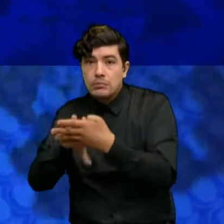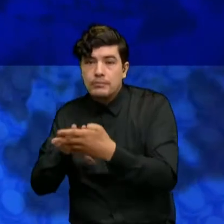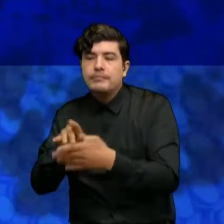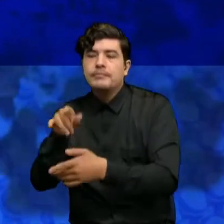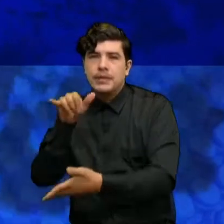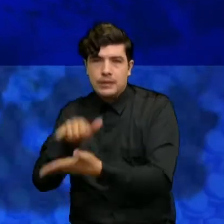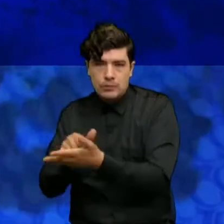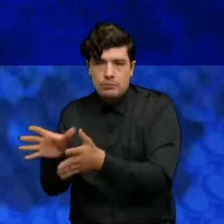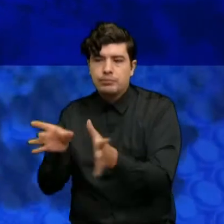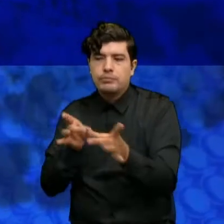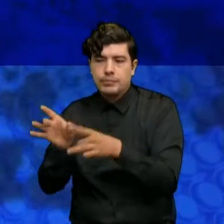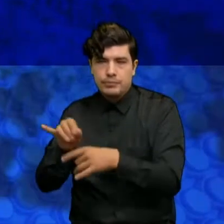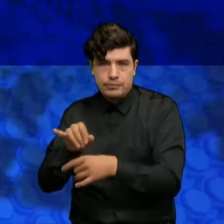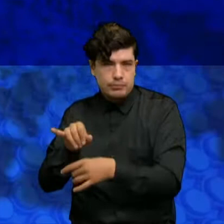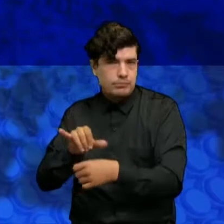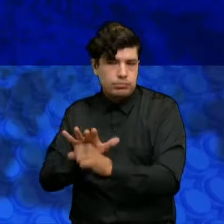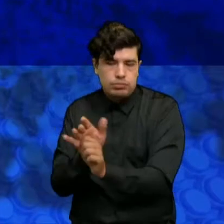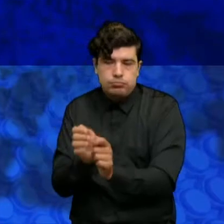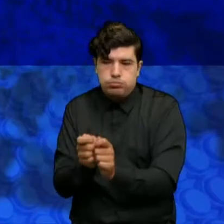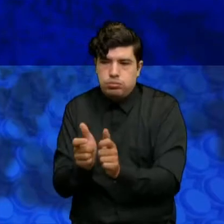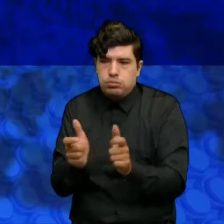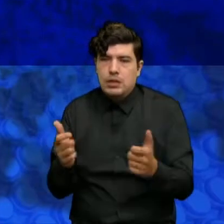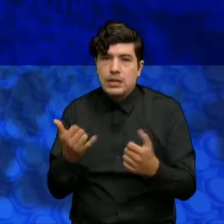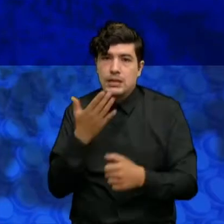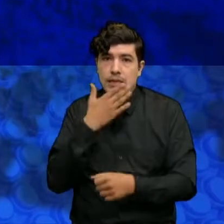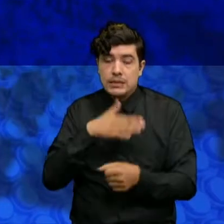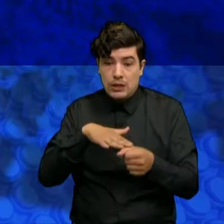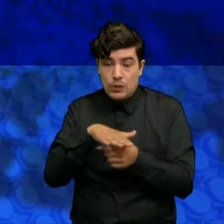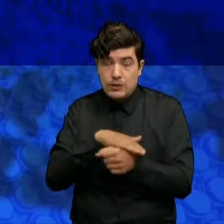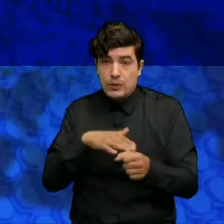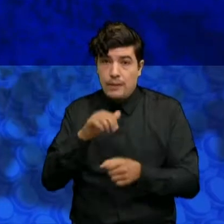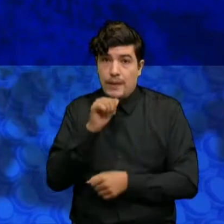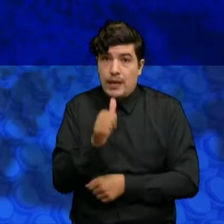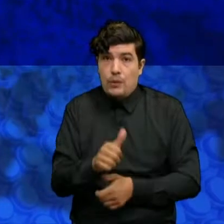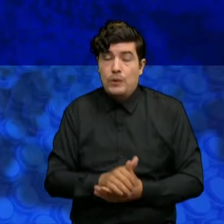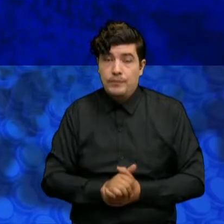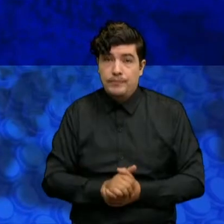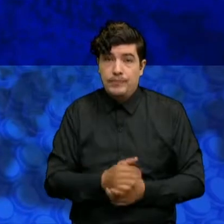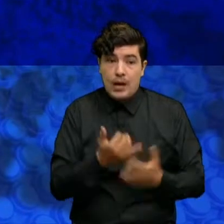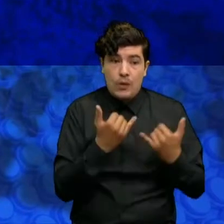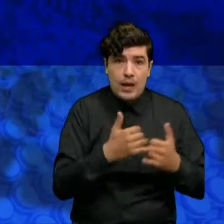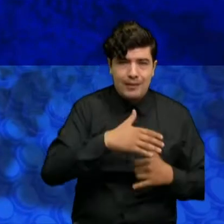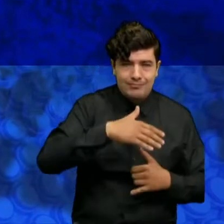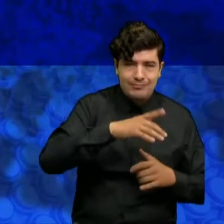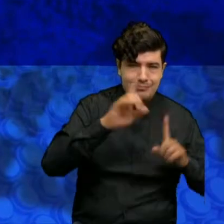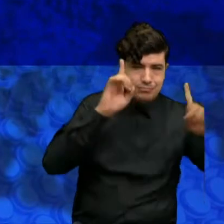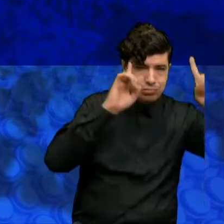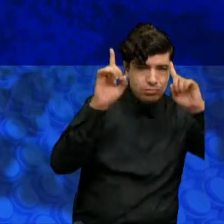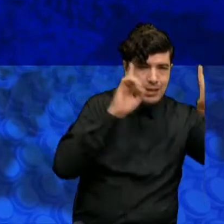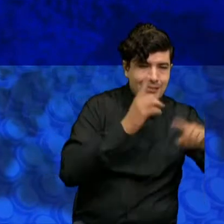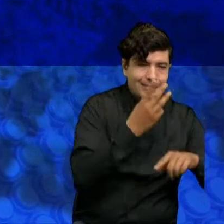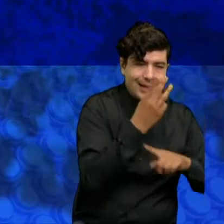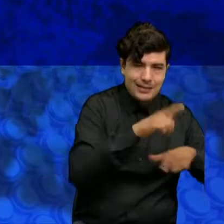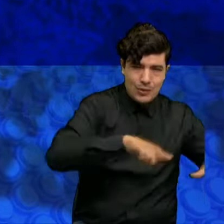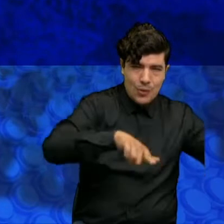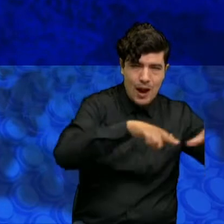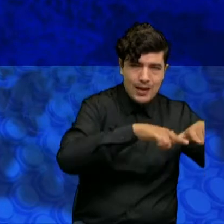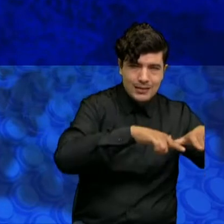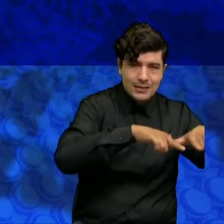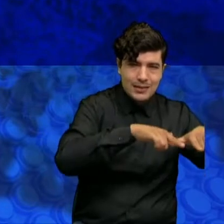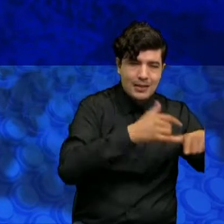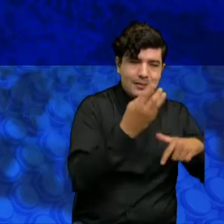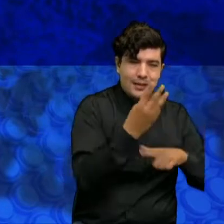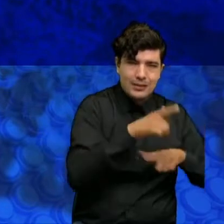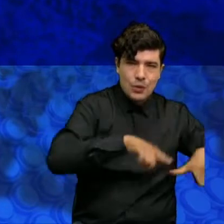la situación pues es cada día peor. este momento hay tres patios de la cárcel modelo en cuarentena a